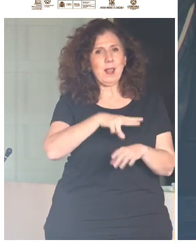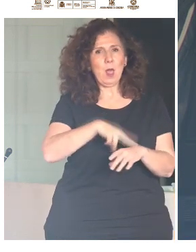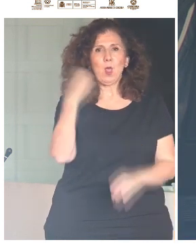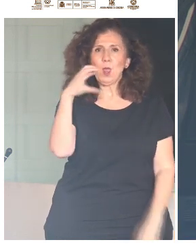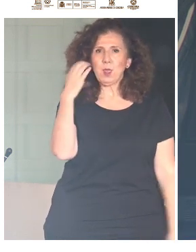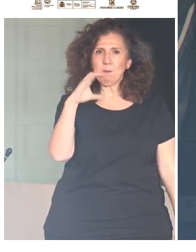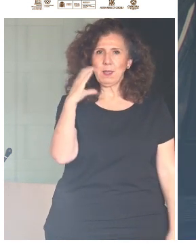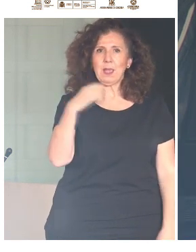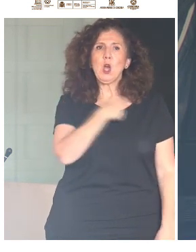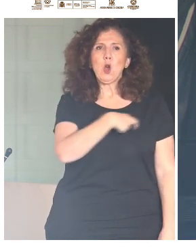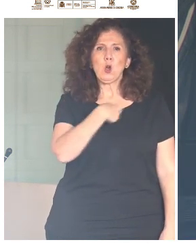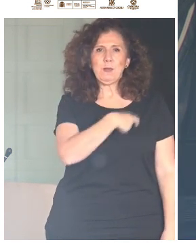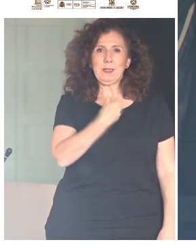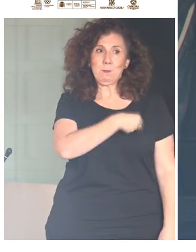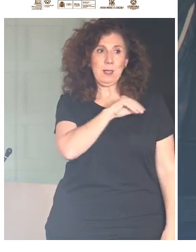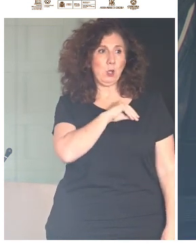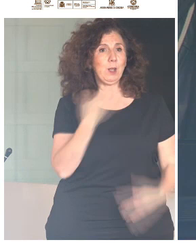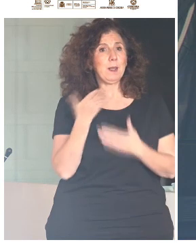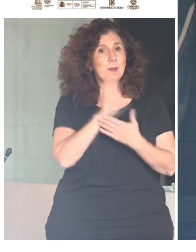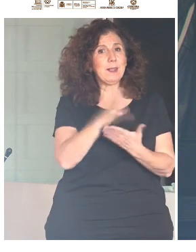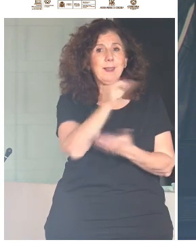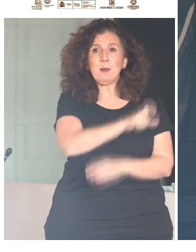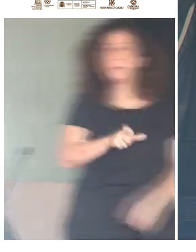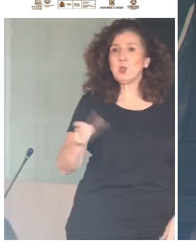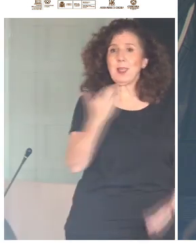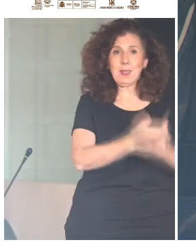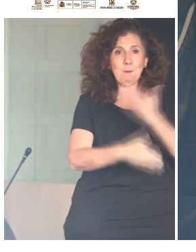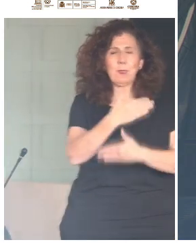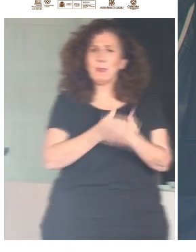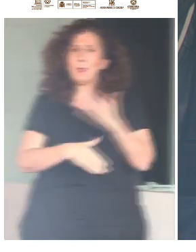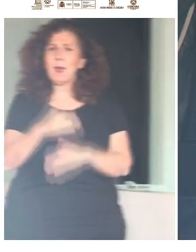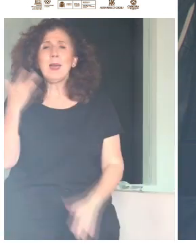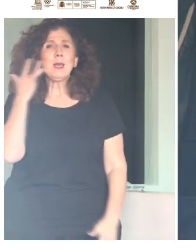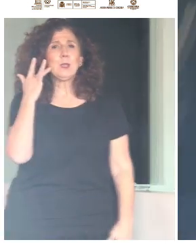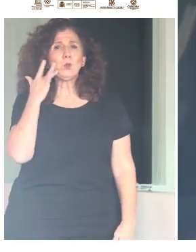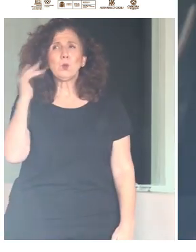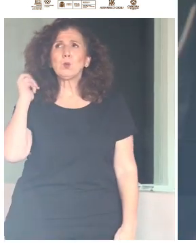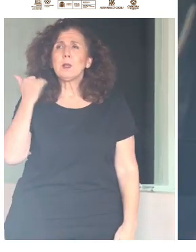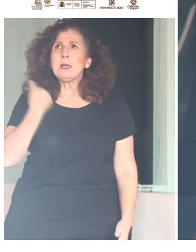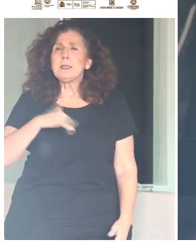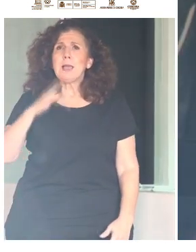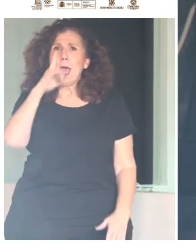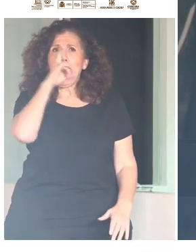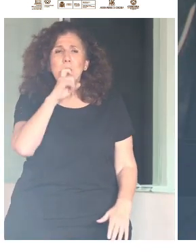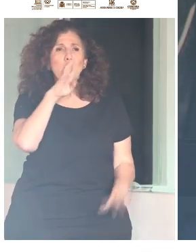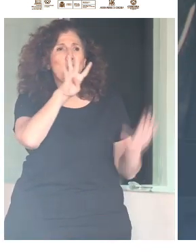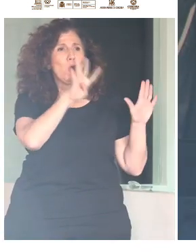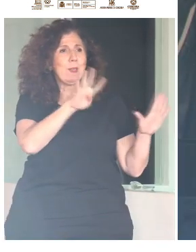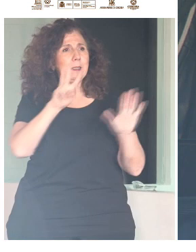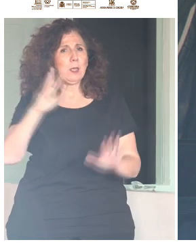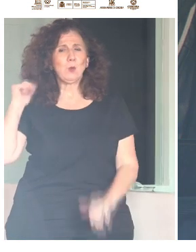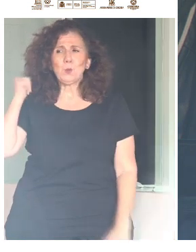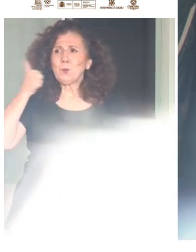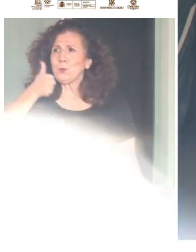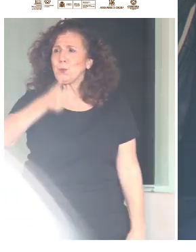Español de Representación de Personas con Discapacidad. Jesús lleva nada más y nada menos que desde el año 98 en este